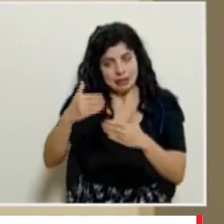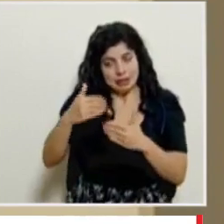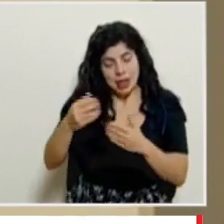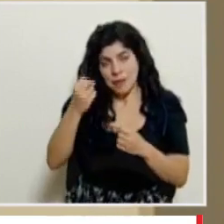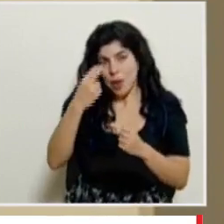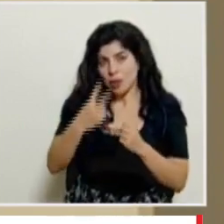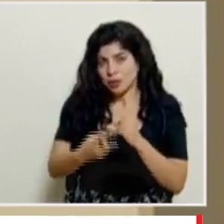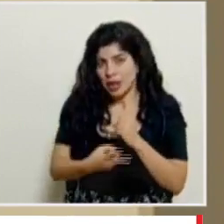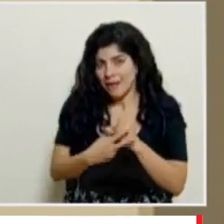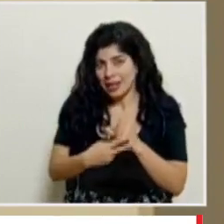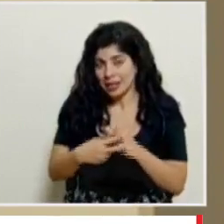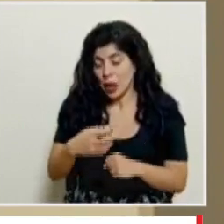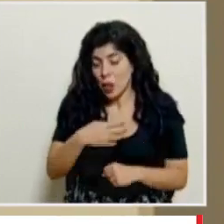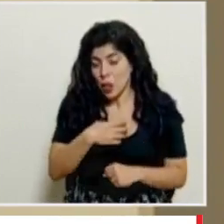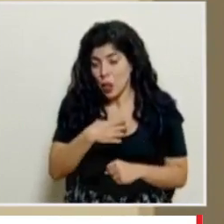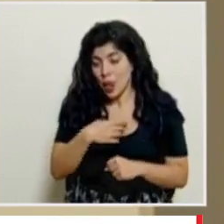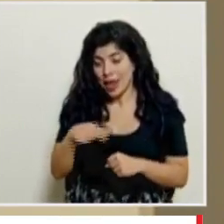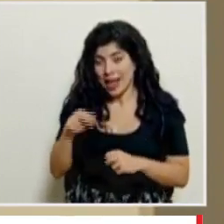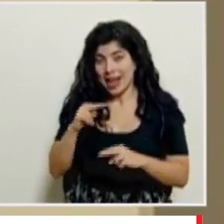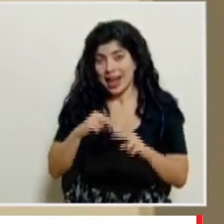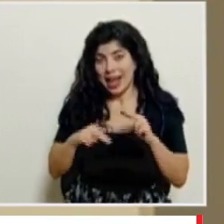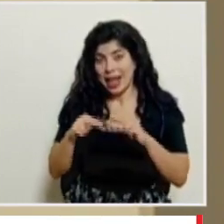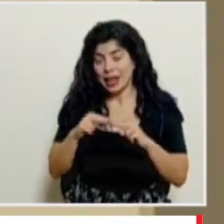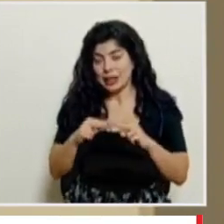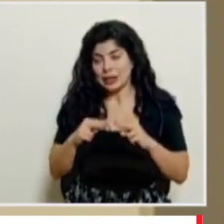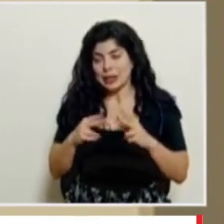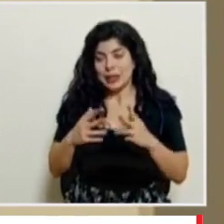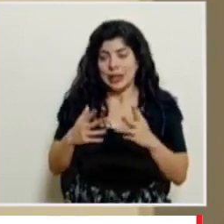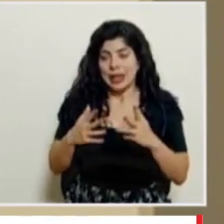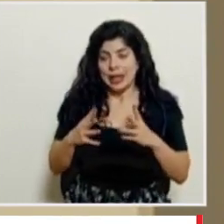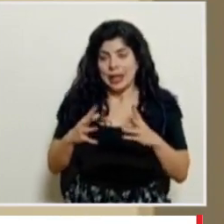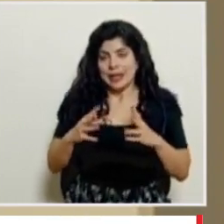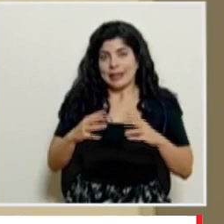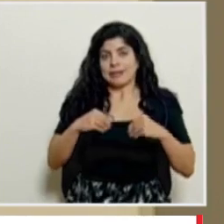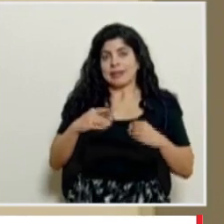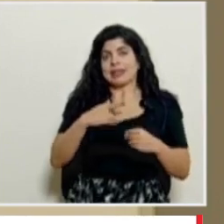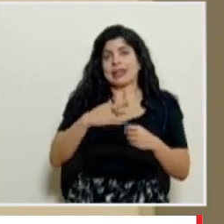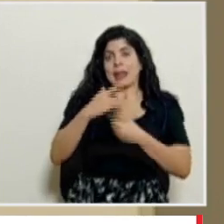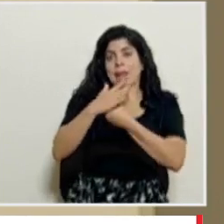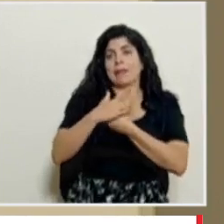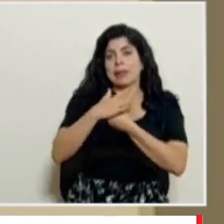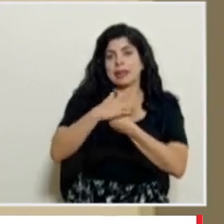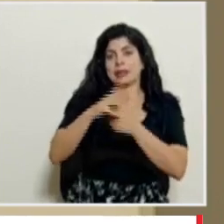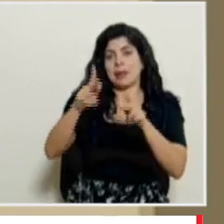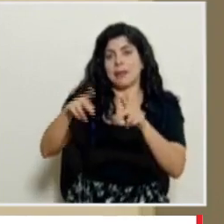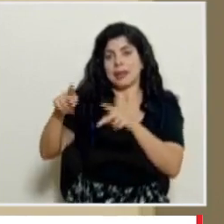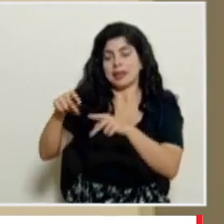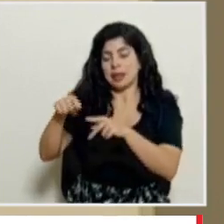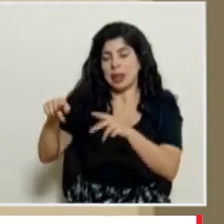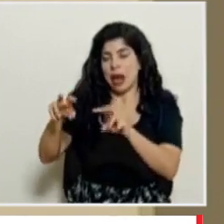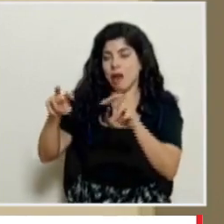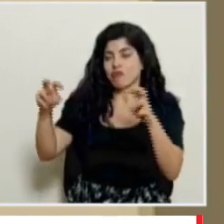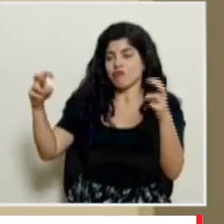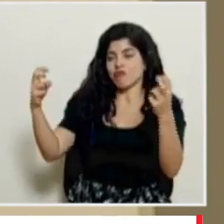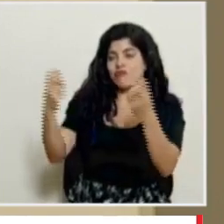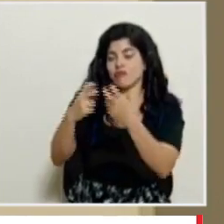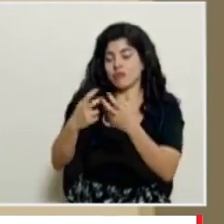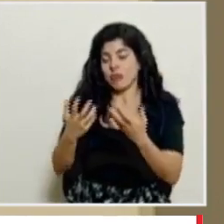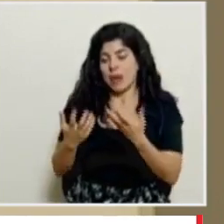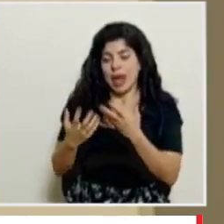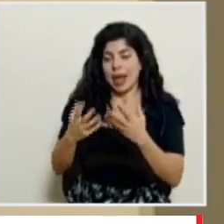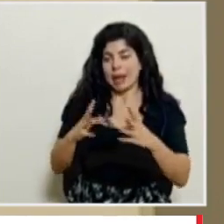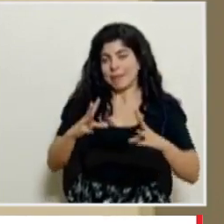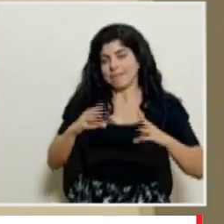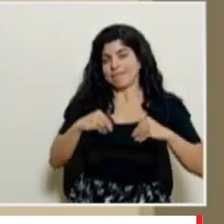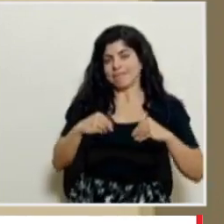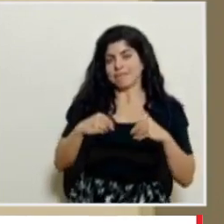muchas veces que el dueño del local comercial ceda ante la presión que las ciudadanas y los ciudadanos hacemos para que nos